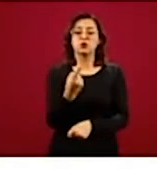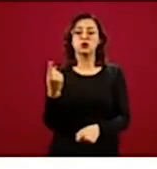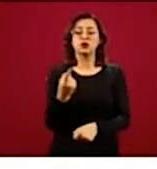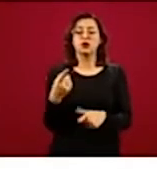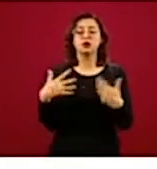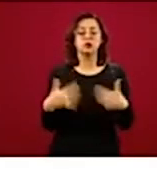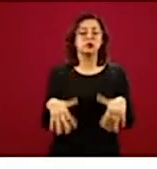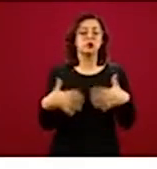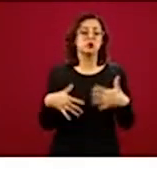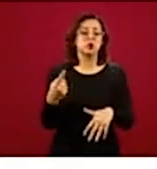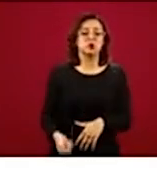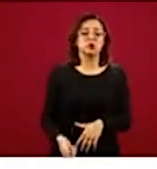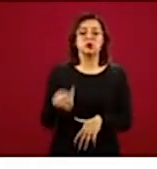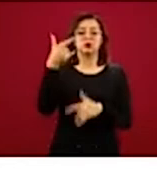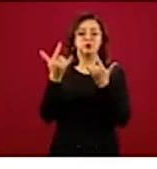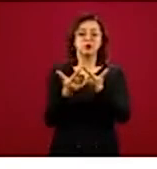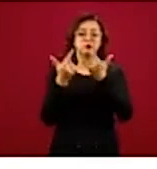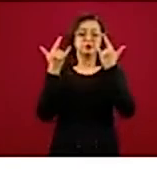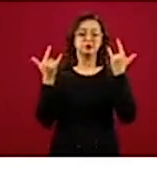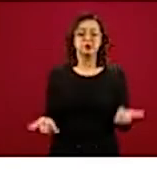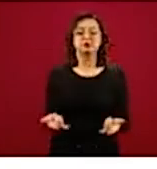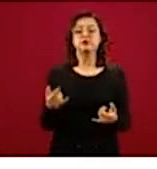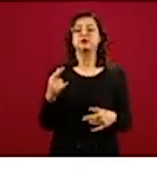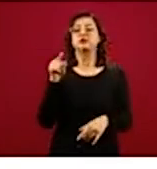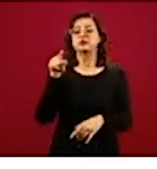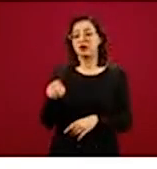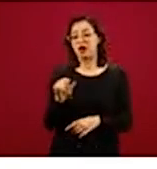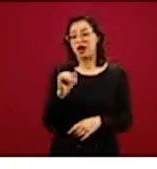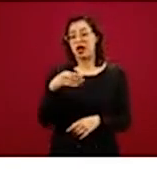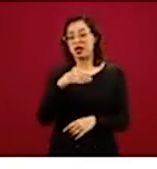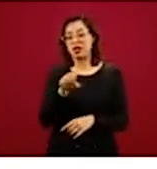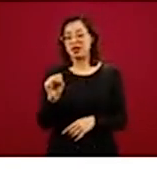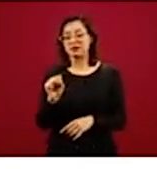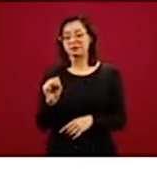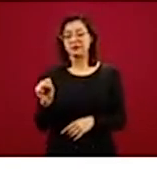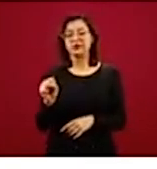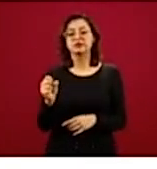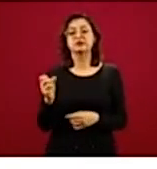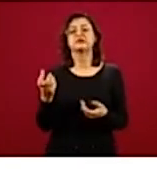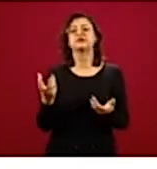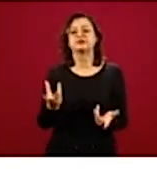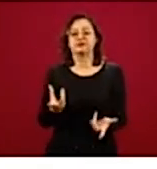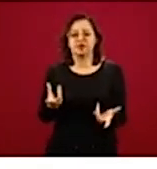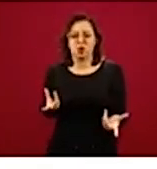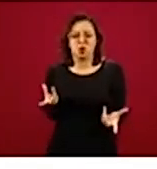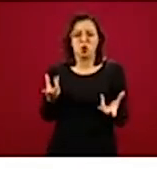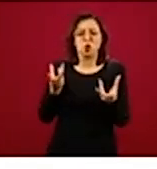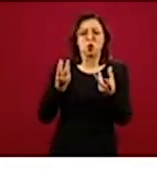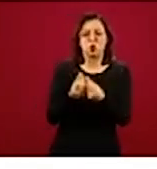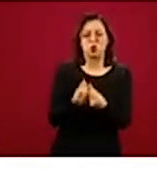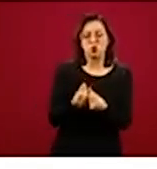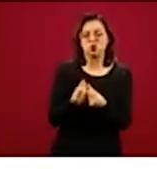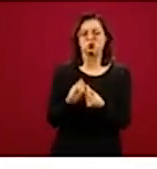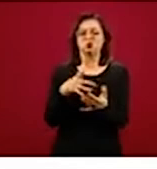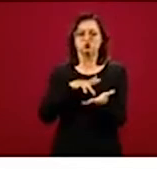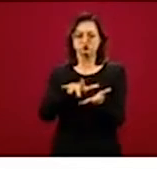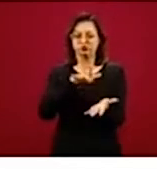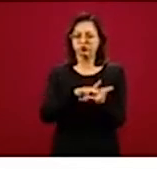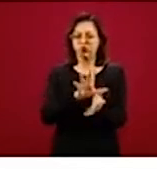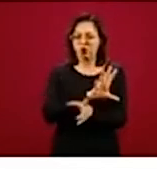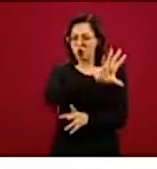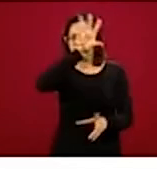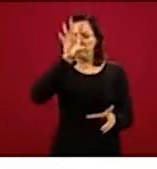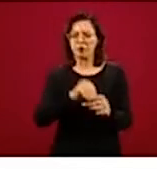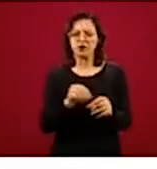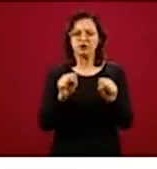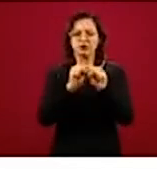Social, que de manera muy proactiva se vincule a lo que se hace para todo el sector y esto nos genera gran